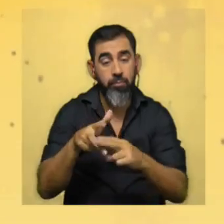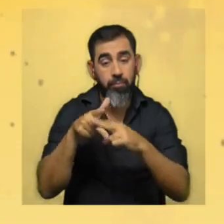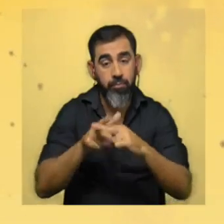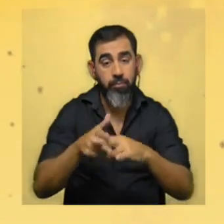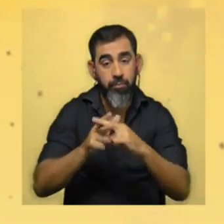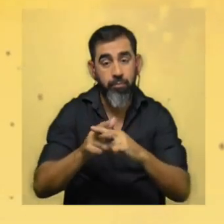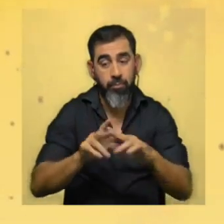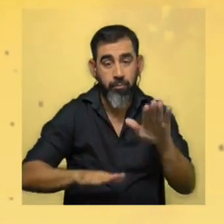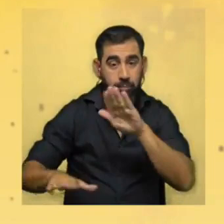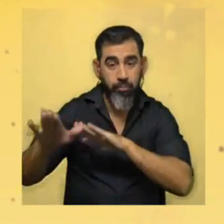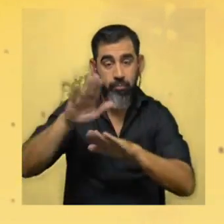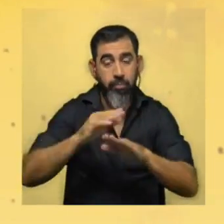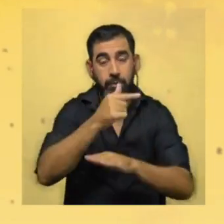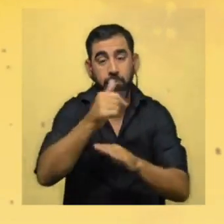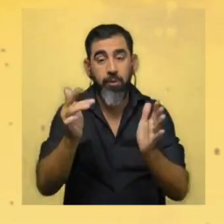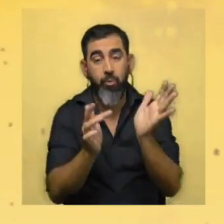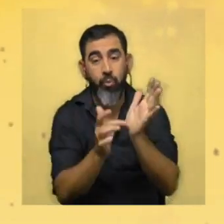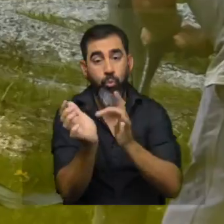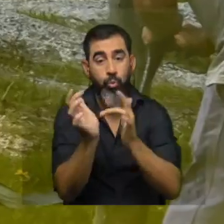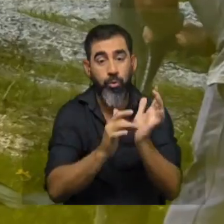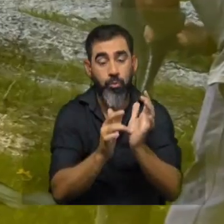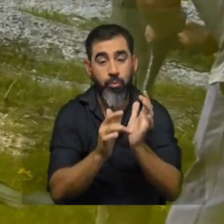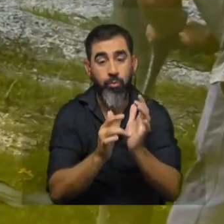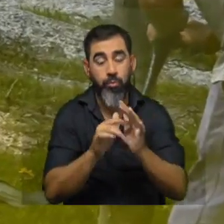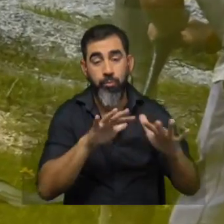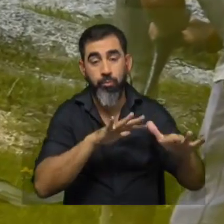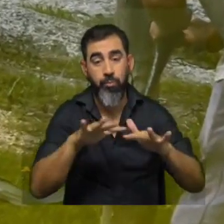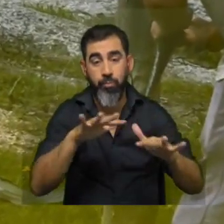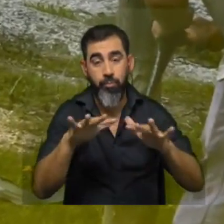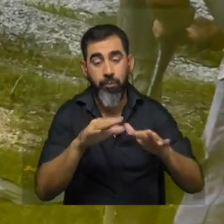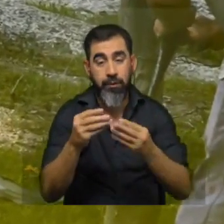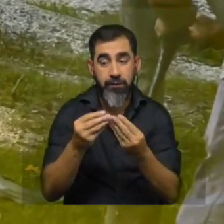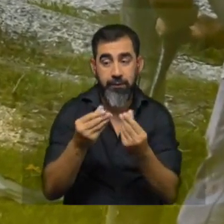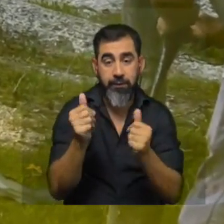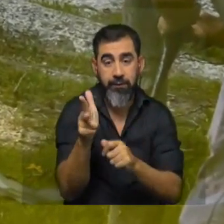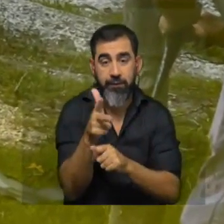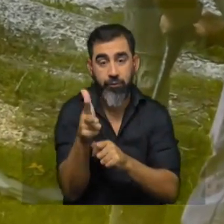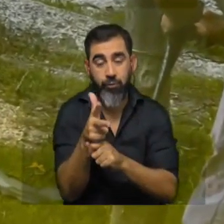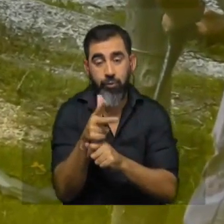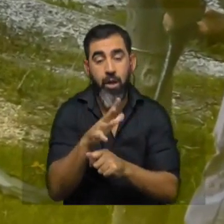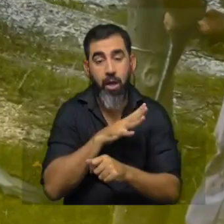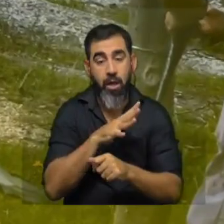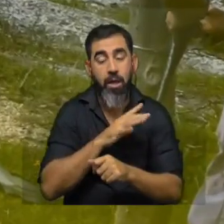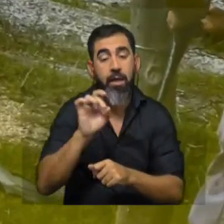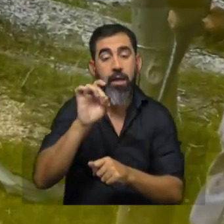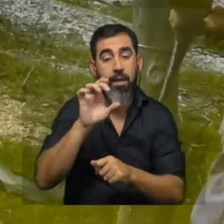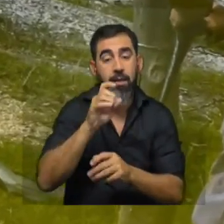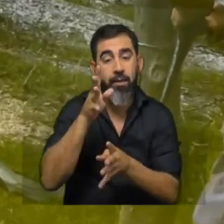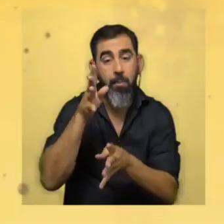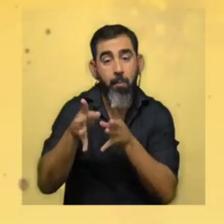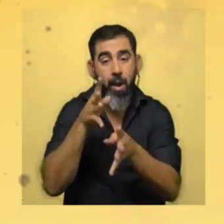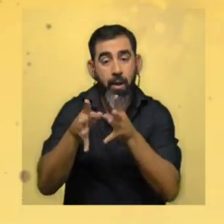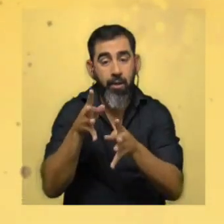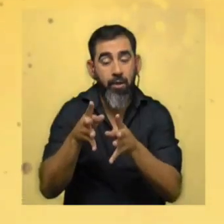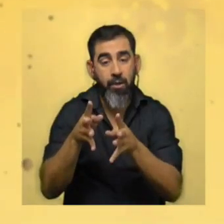realizadas durante Semana de Turismo, la red de sismógrafos y sensores del Observatorio cuenta con 15 equipos funcionando